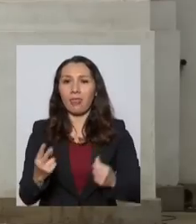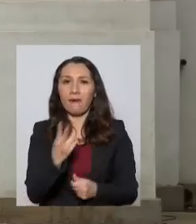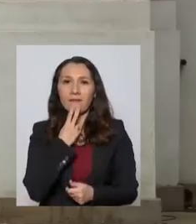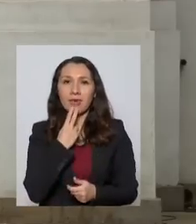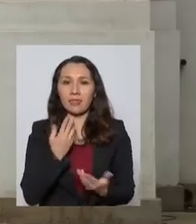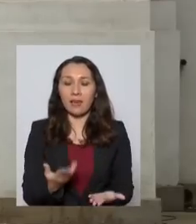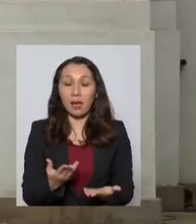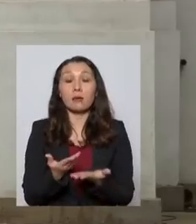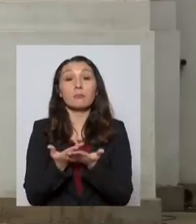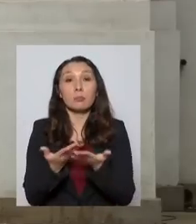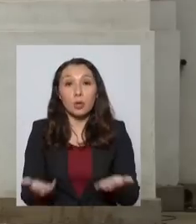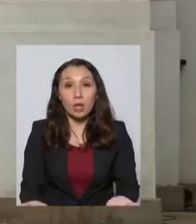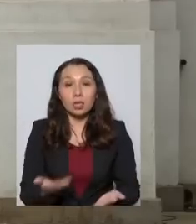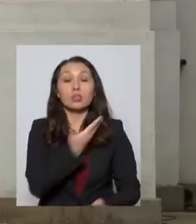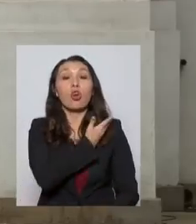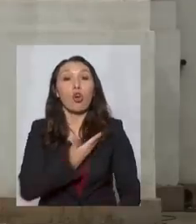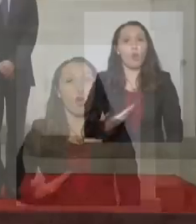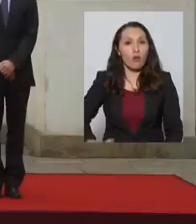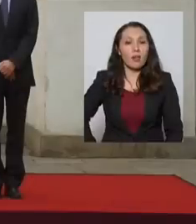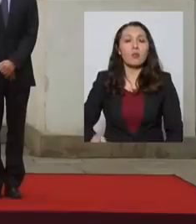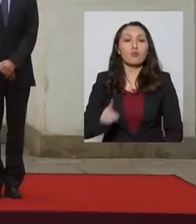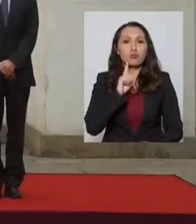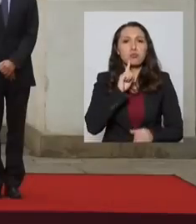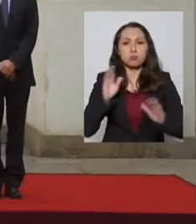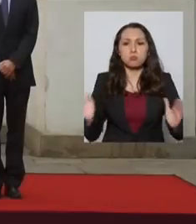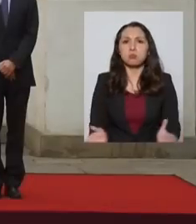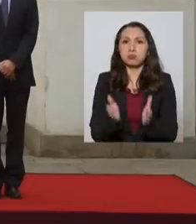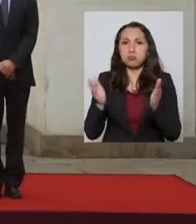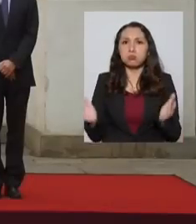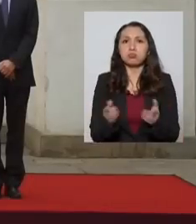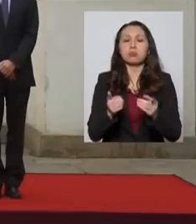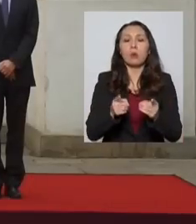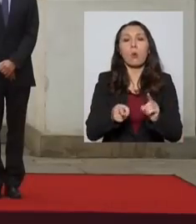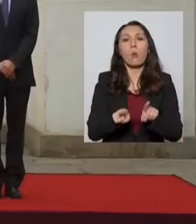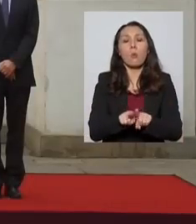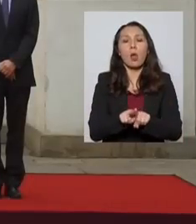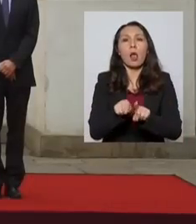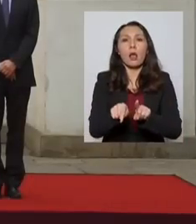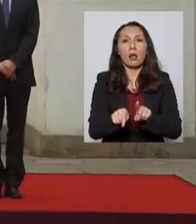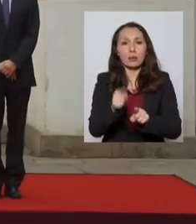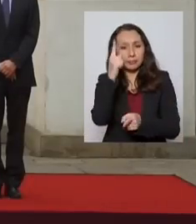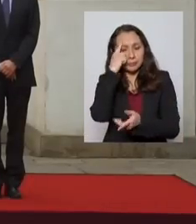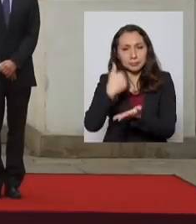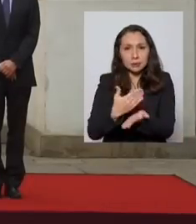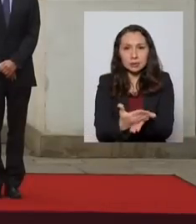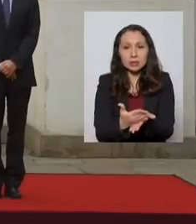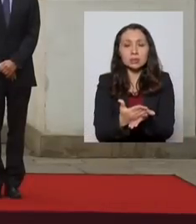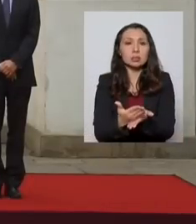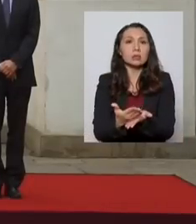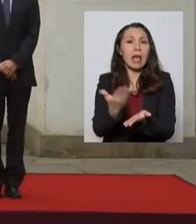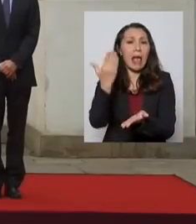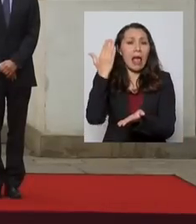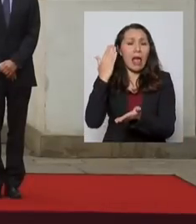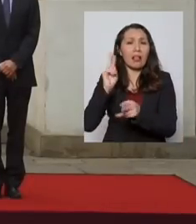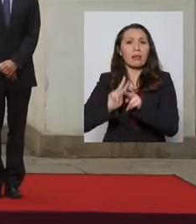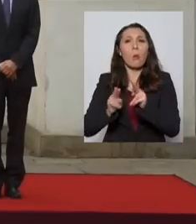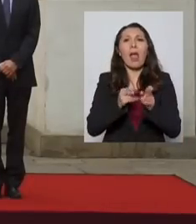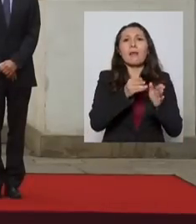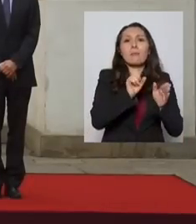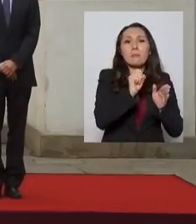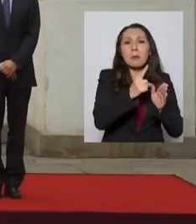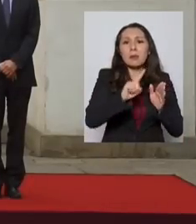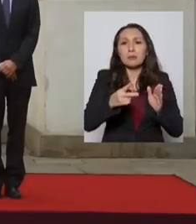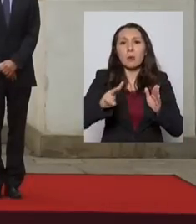Y por eso el gobierno está promoviendo una estrategia que estaba diseñada por etapas.